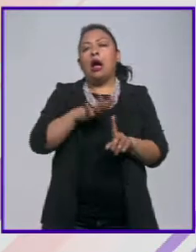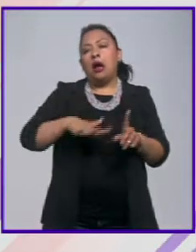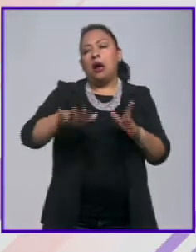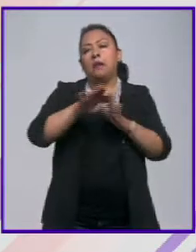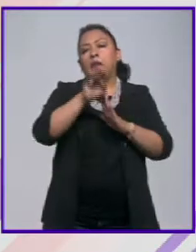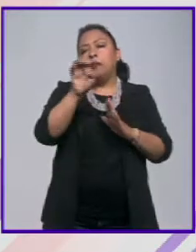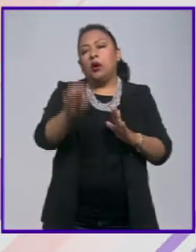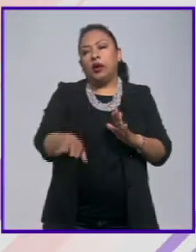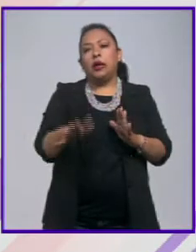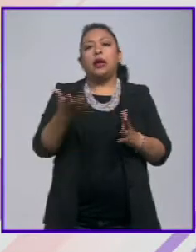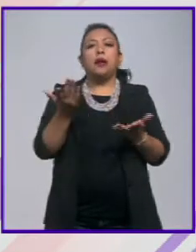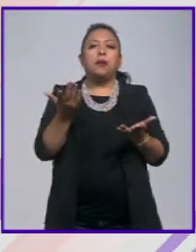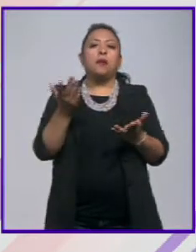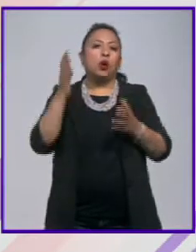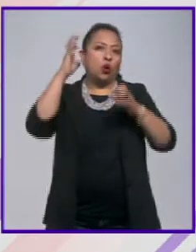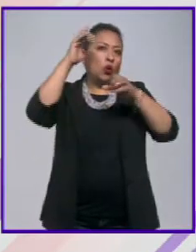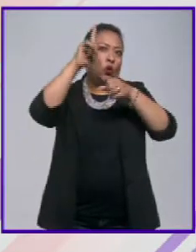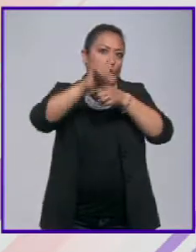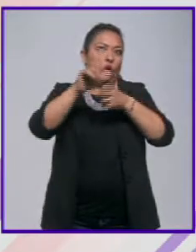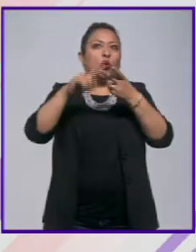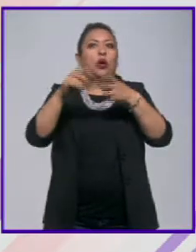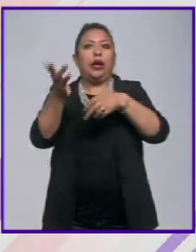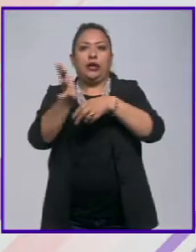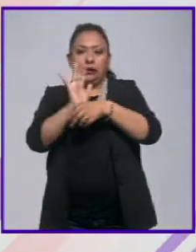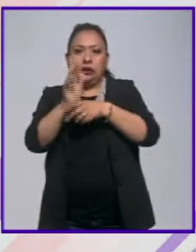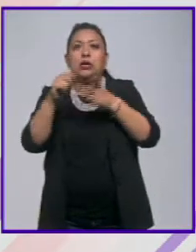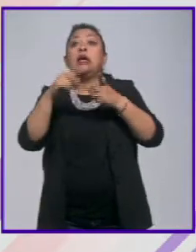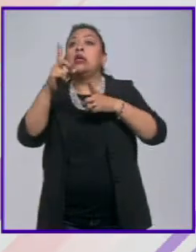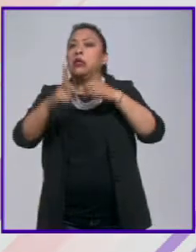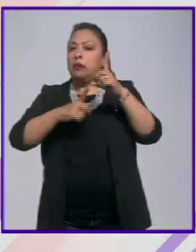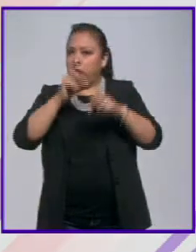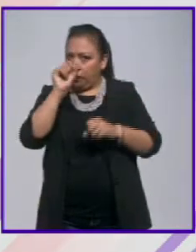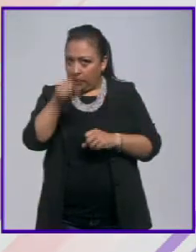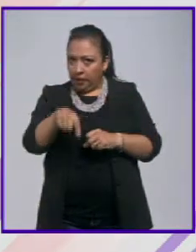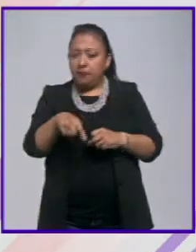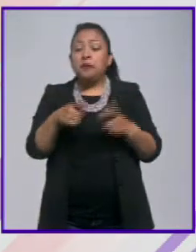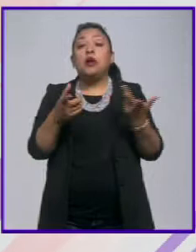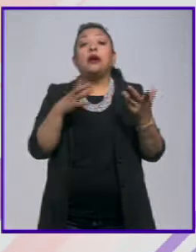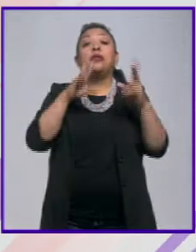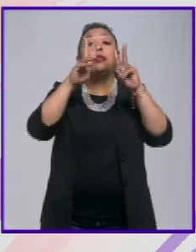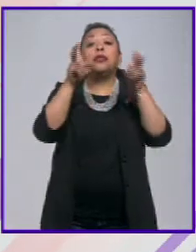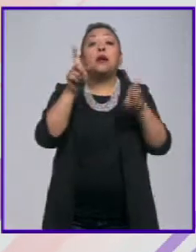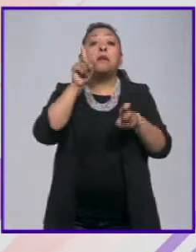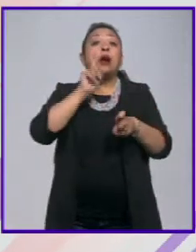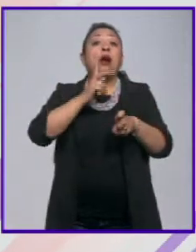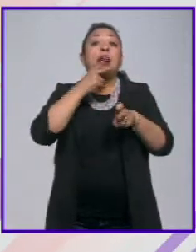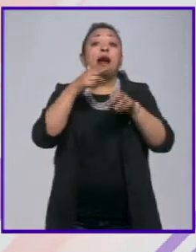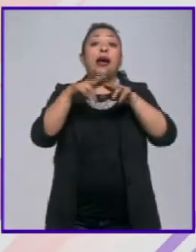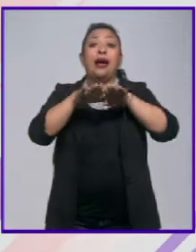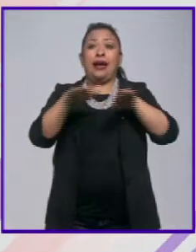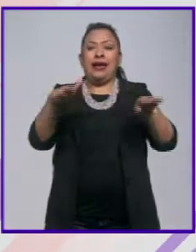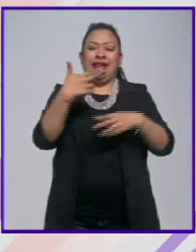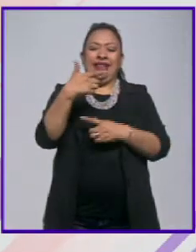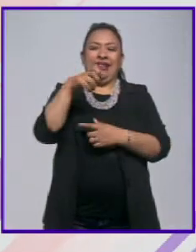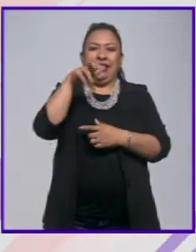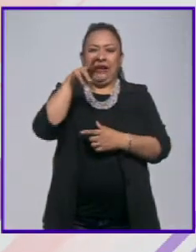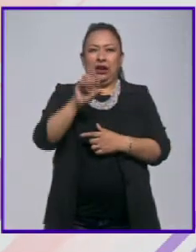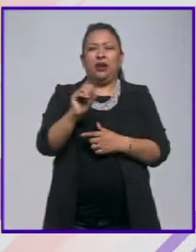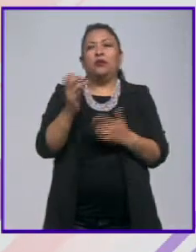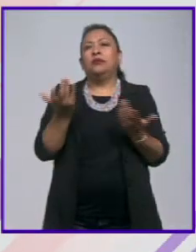por ejemplo, concretamente decíamos de la cultura del cine, también de los deportes. Los temas de género son, digamos,